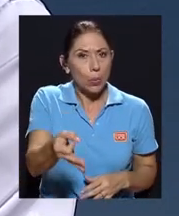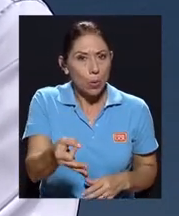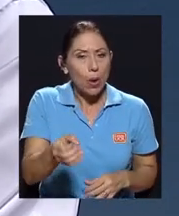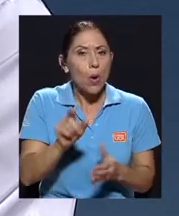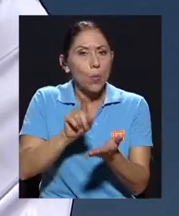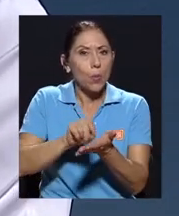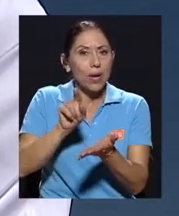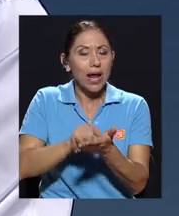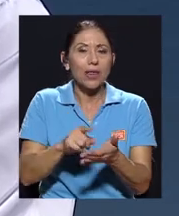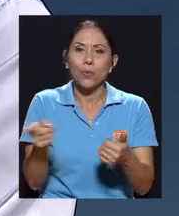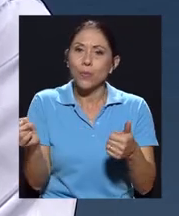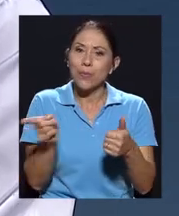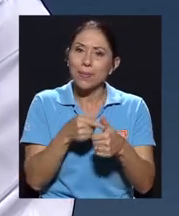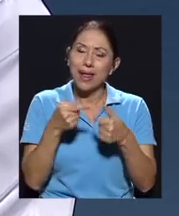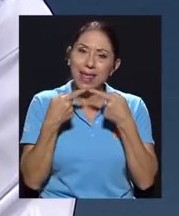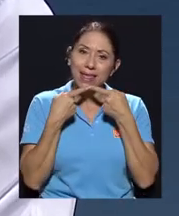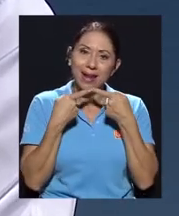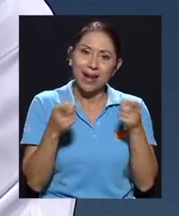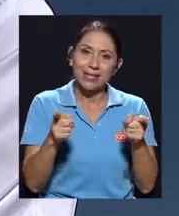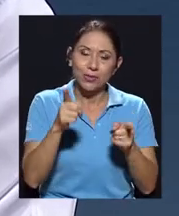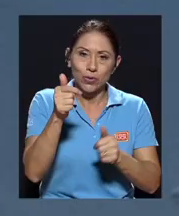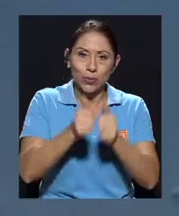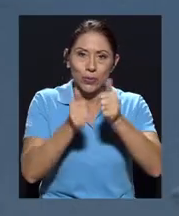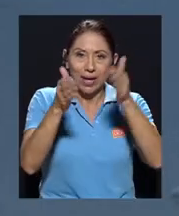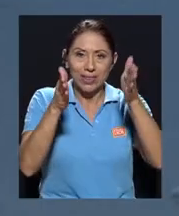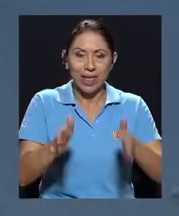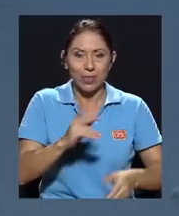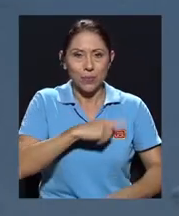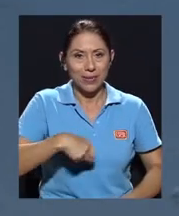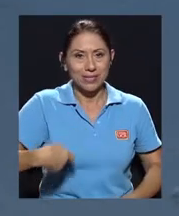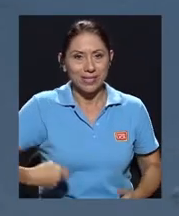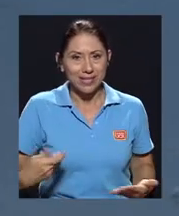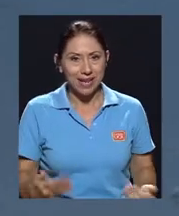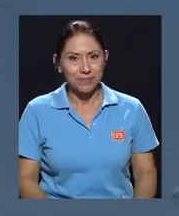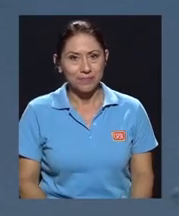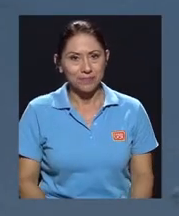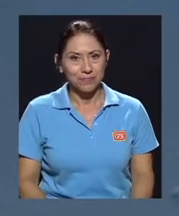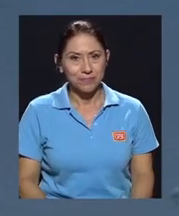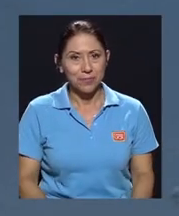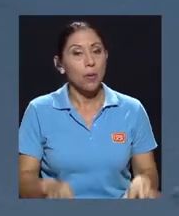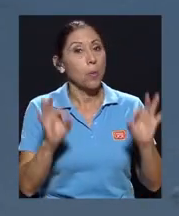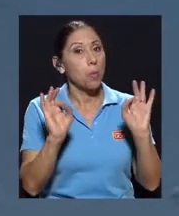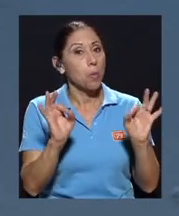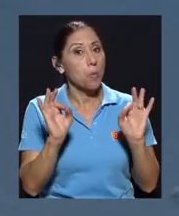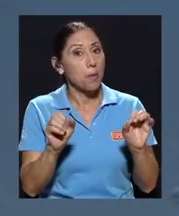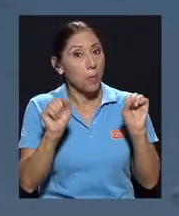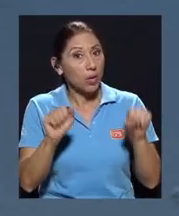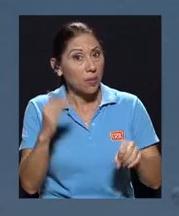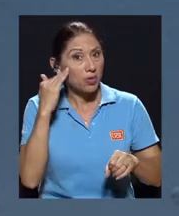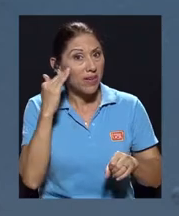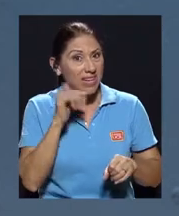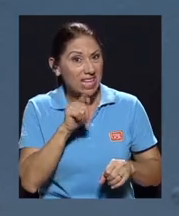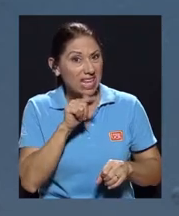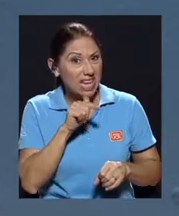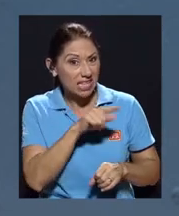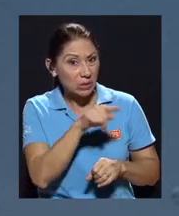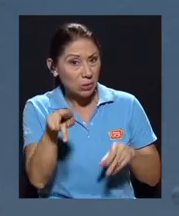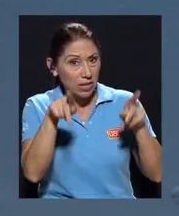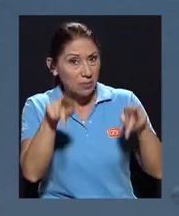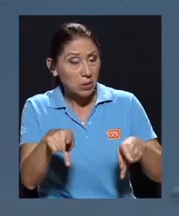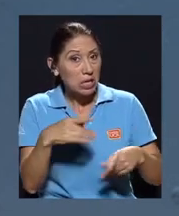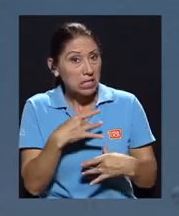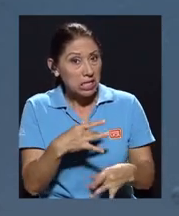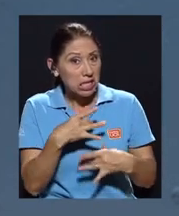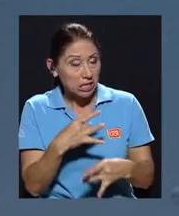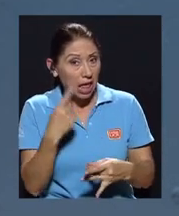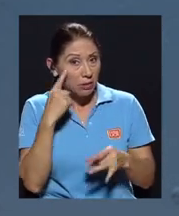primera declaración de un candidato presidencial. Muy bien, muy bien. ¿Podríamos saber cuáles son esos candidatos que han manifestado el